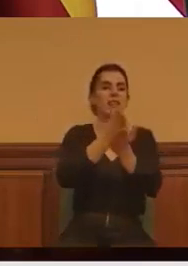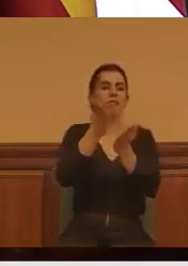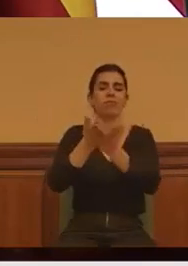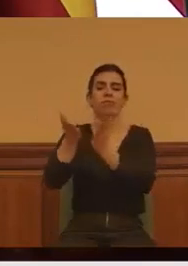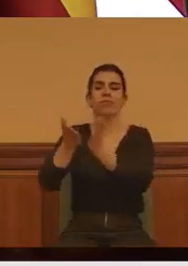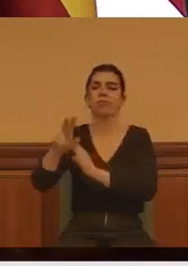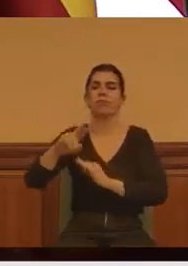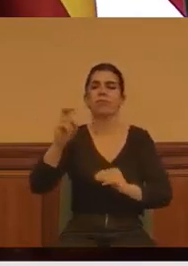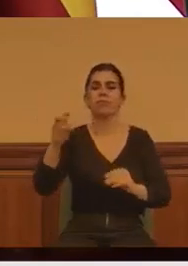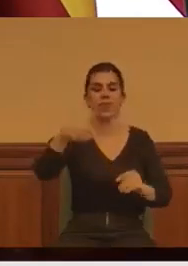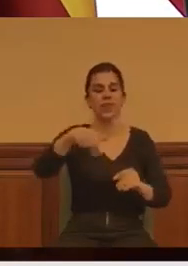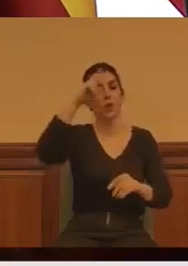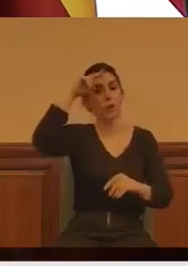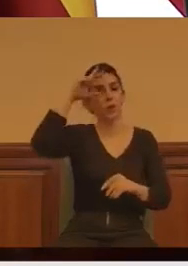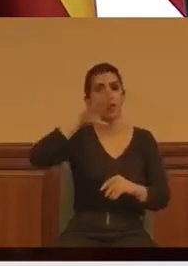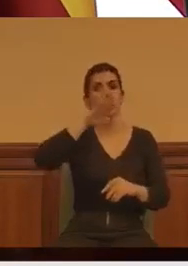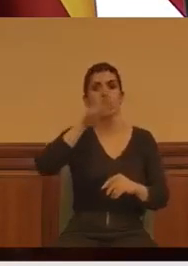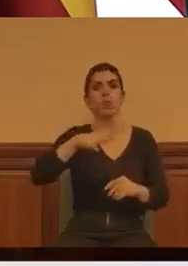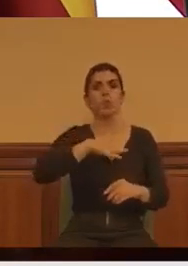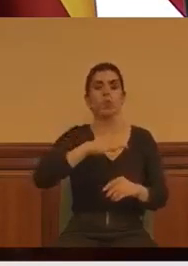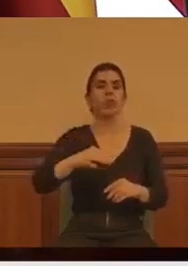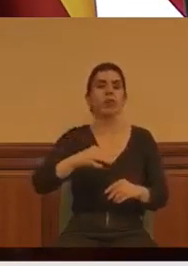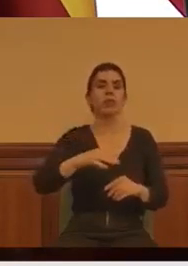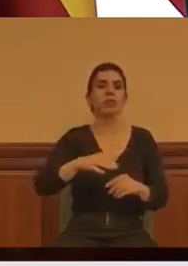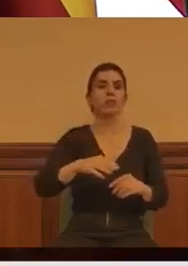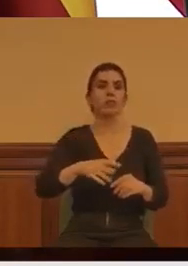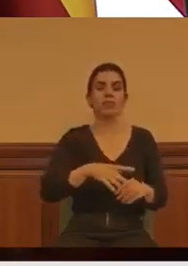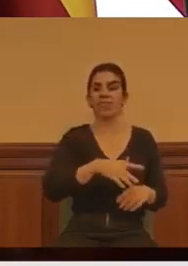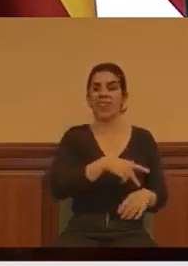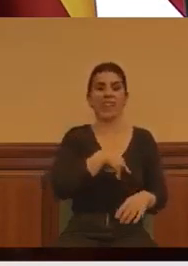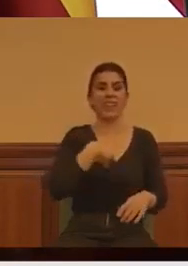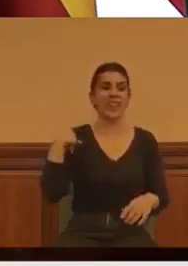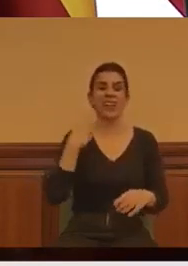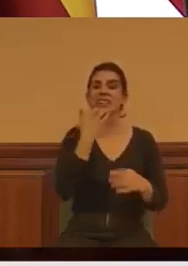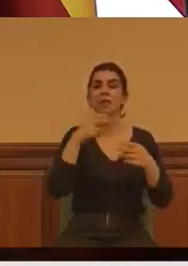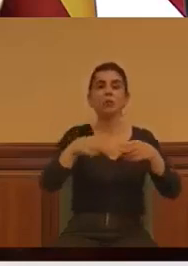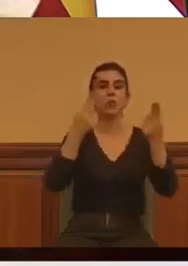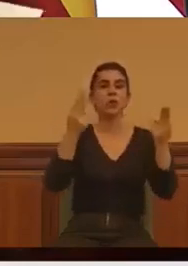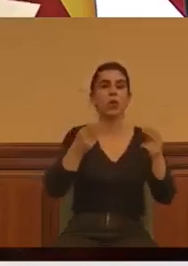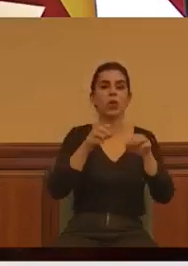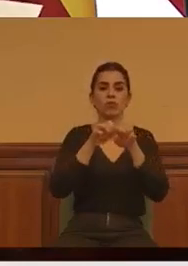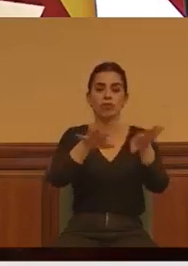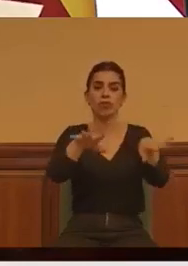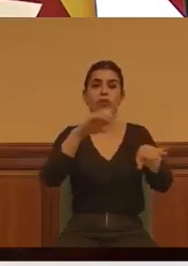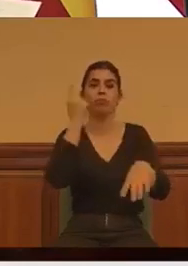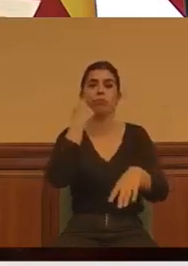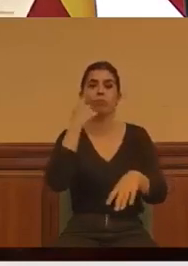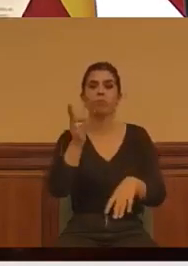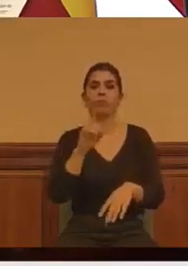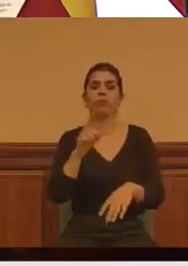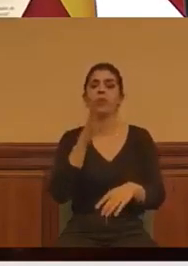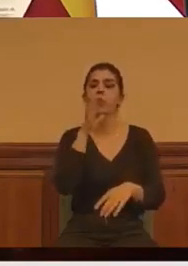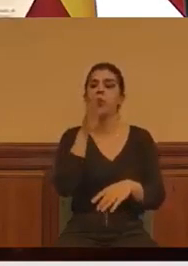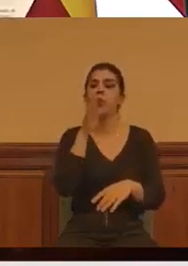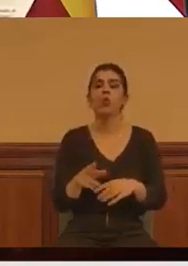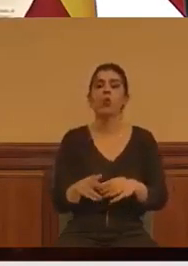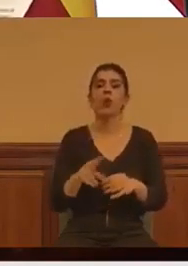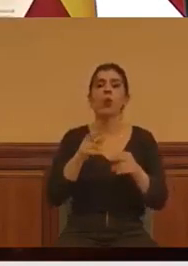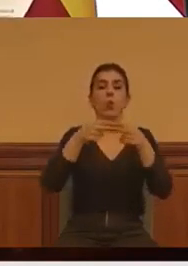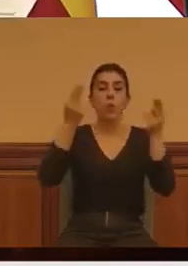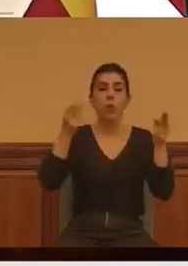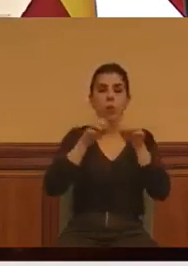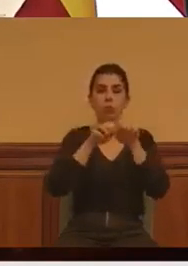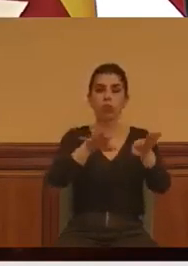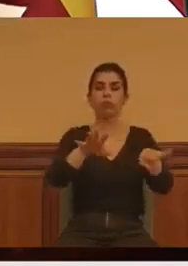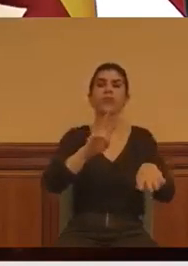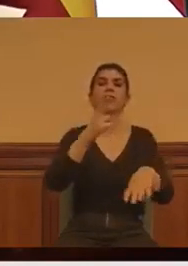generalizar o se hubiera podido generalizar de no conocerse públicamente, porque ya ha salido públicamente el segundo caso de